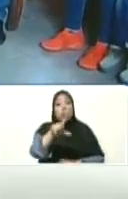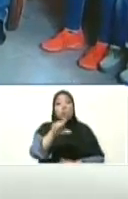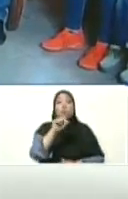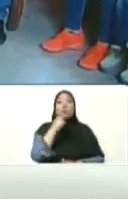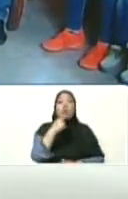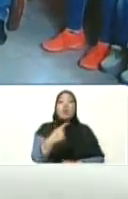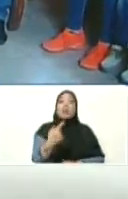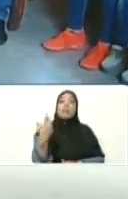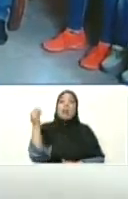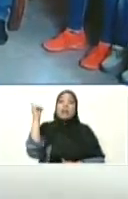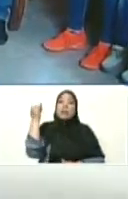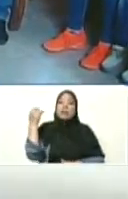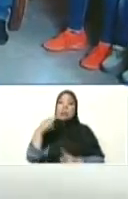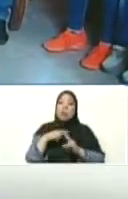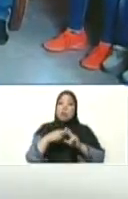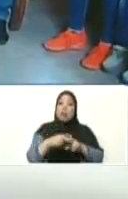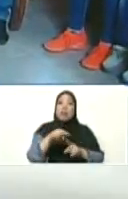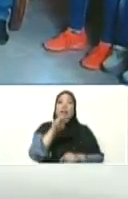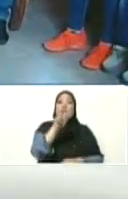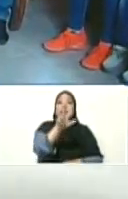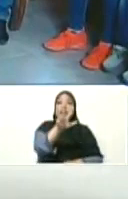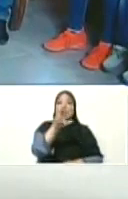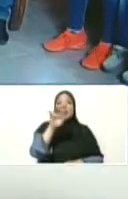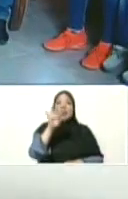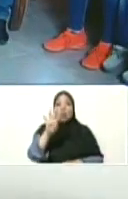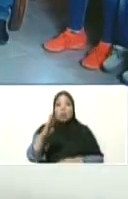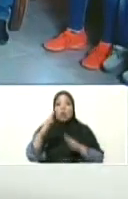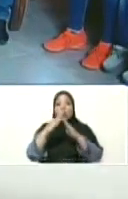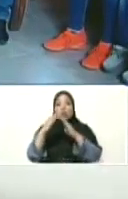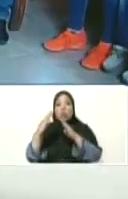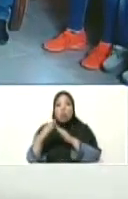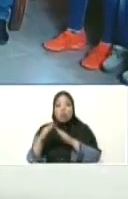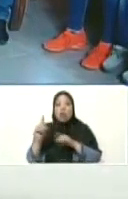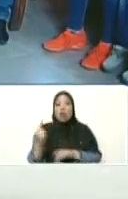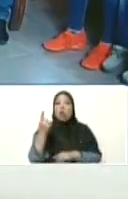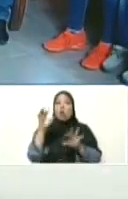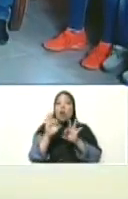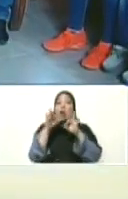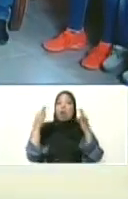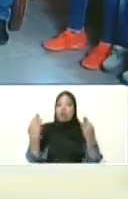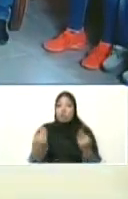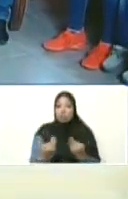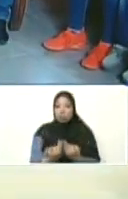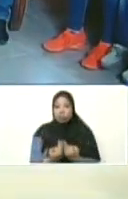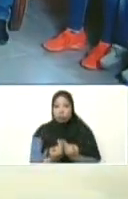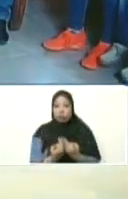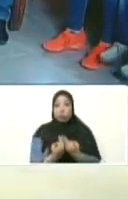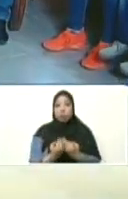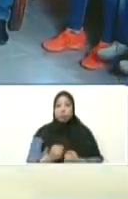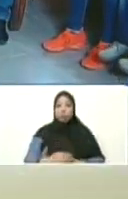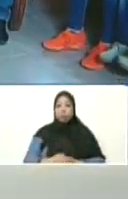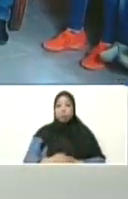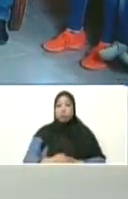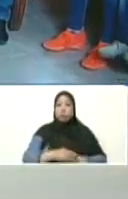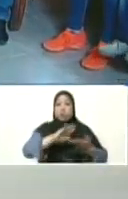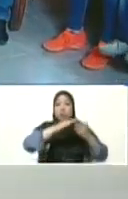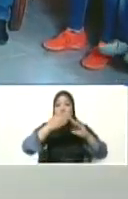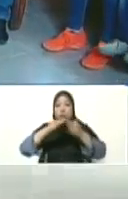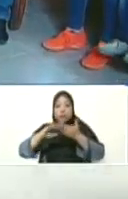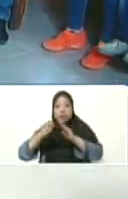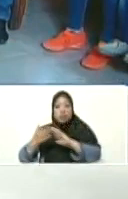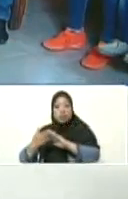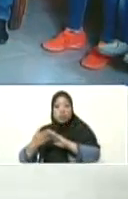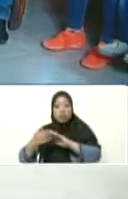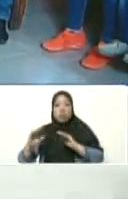entregando 34 viviendas unifamiliares del urbanismo Humberto Silva en San Felipe